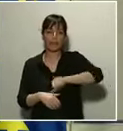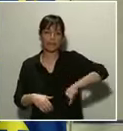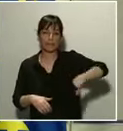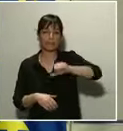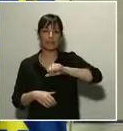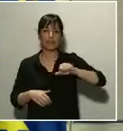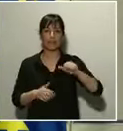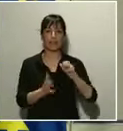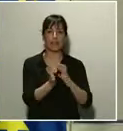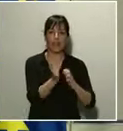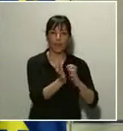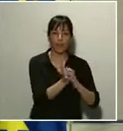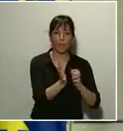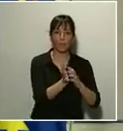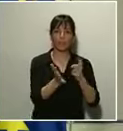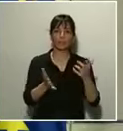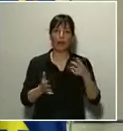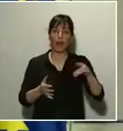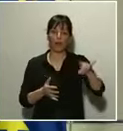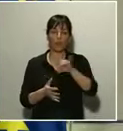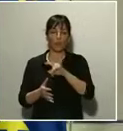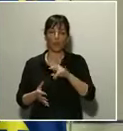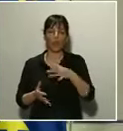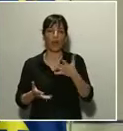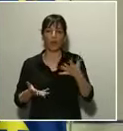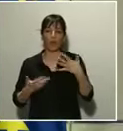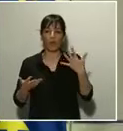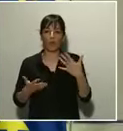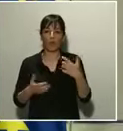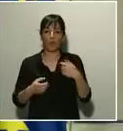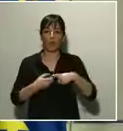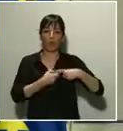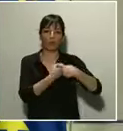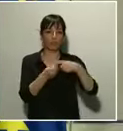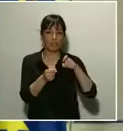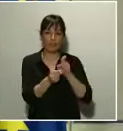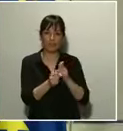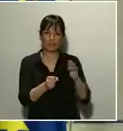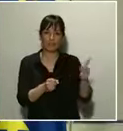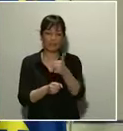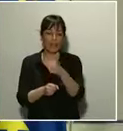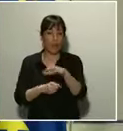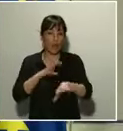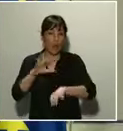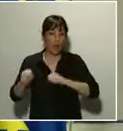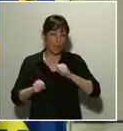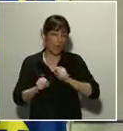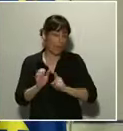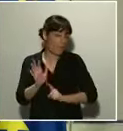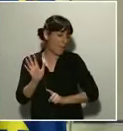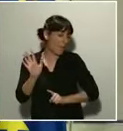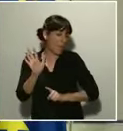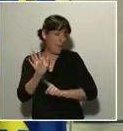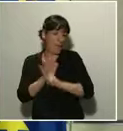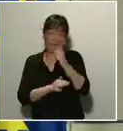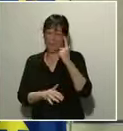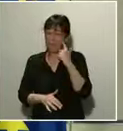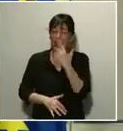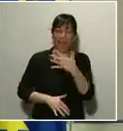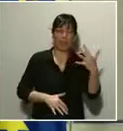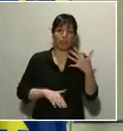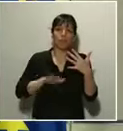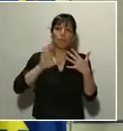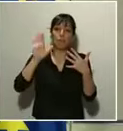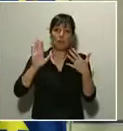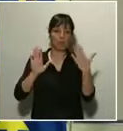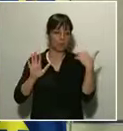o como azúcar o como conservas de pescado. Pero es verdad que la situación se ha normalizado y en los últimos días se